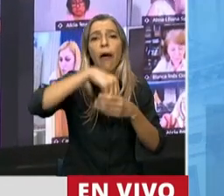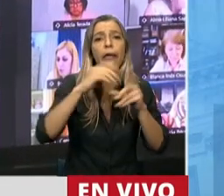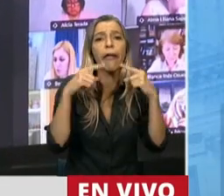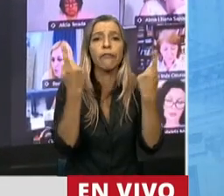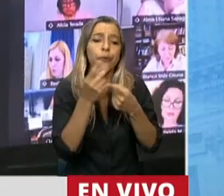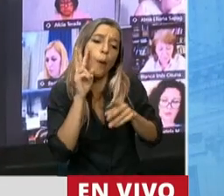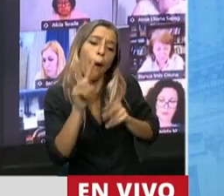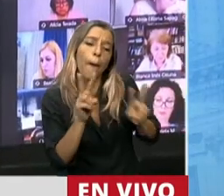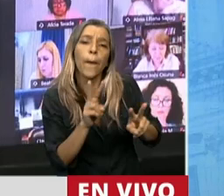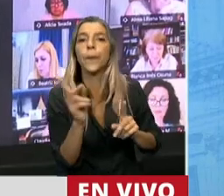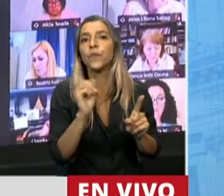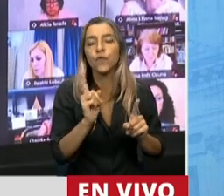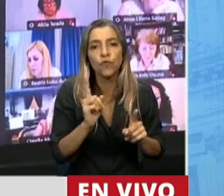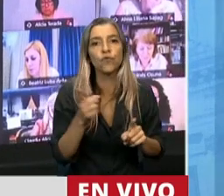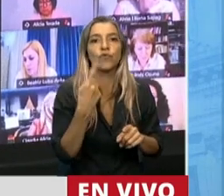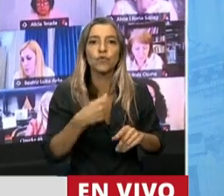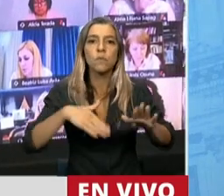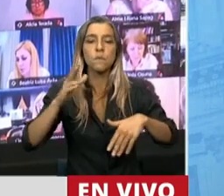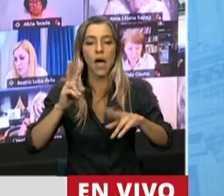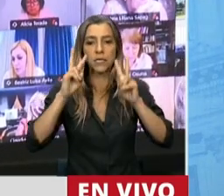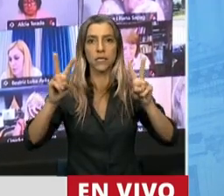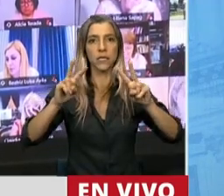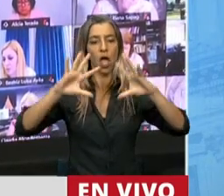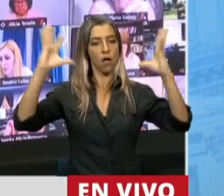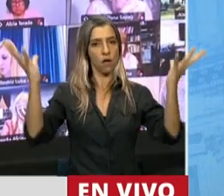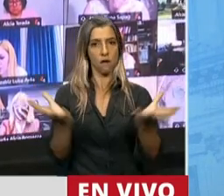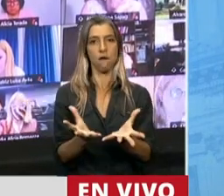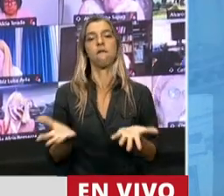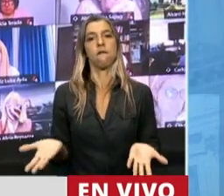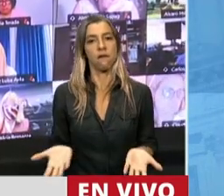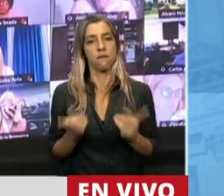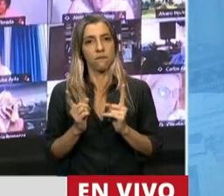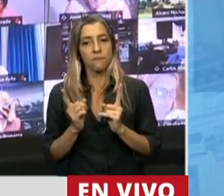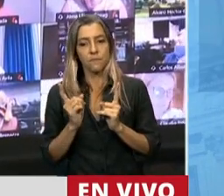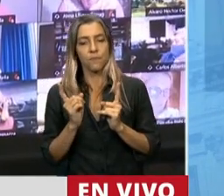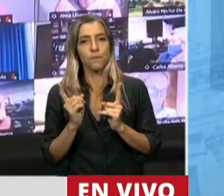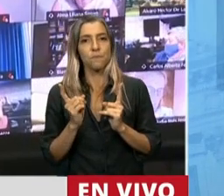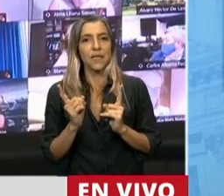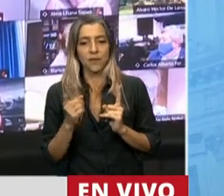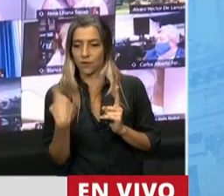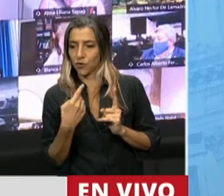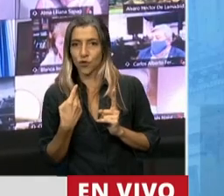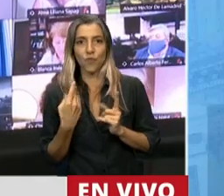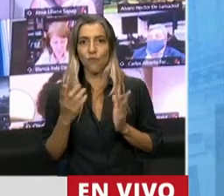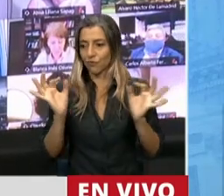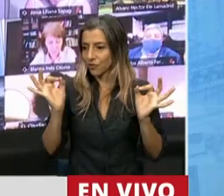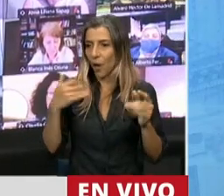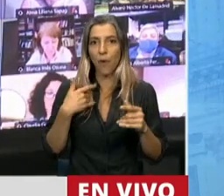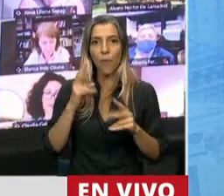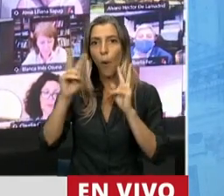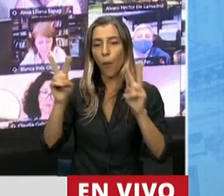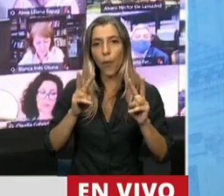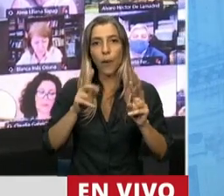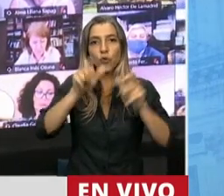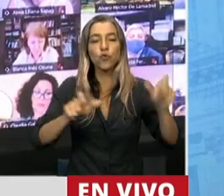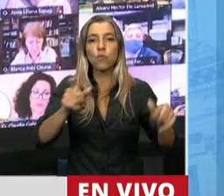desafío y por el cual nuestros docentes han dado y dan la vida por intentar retener y